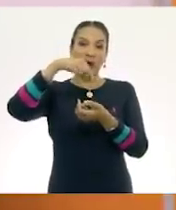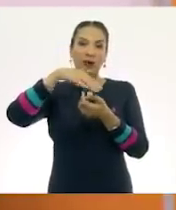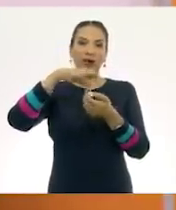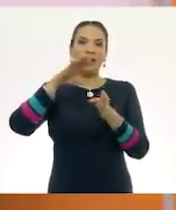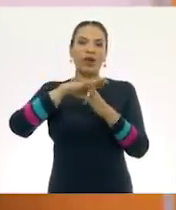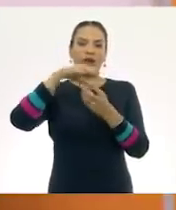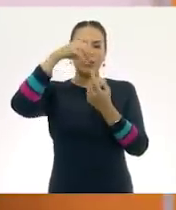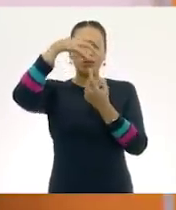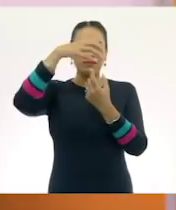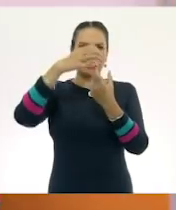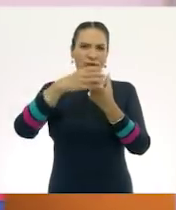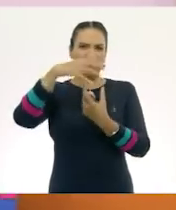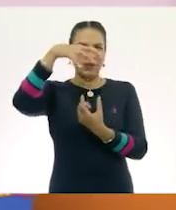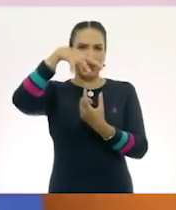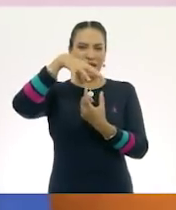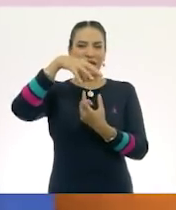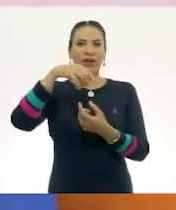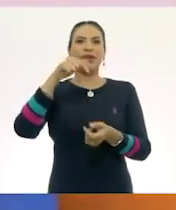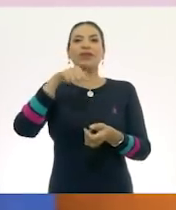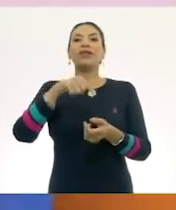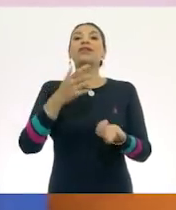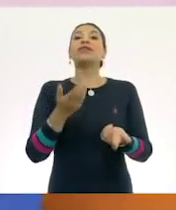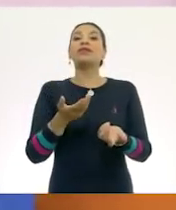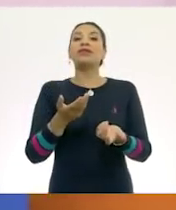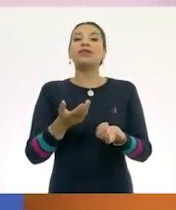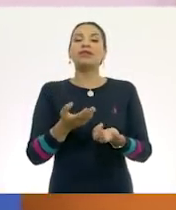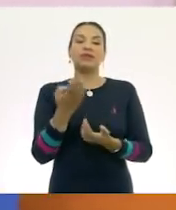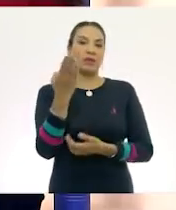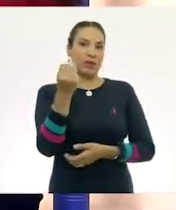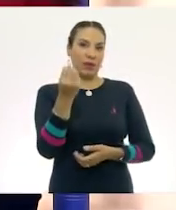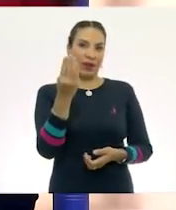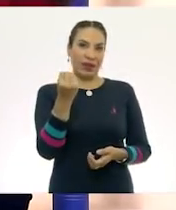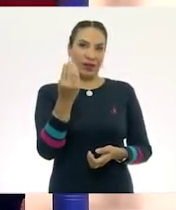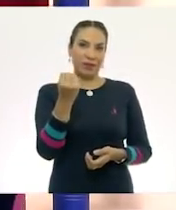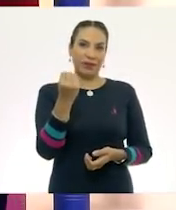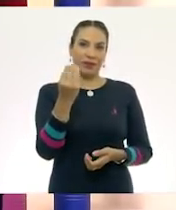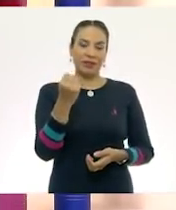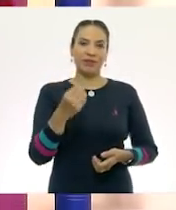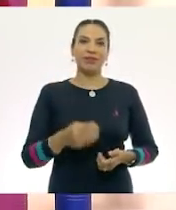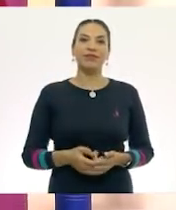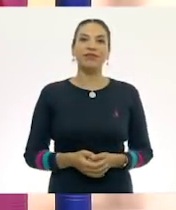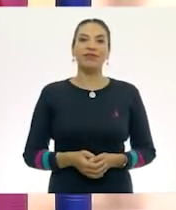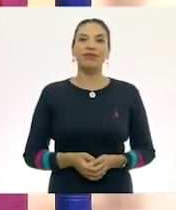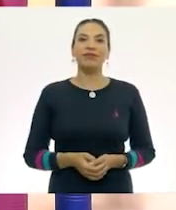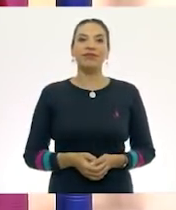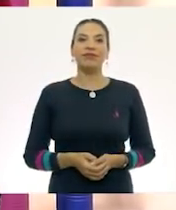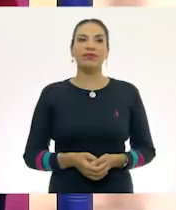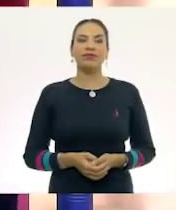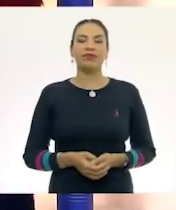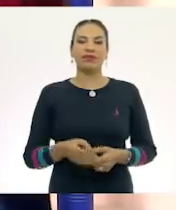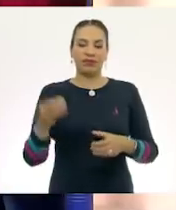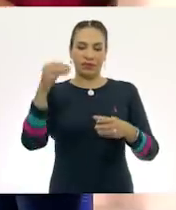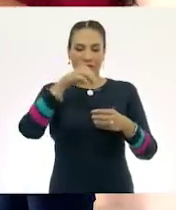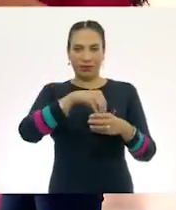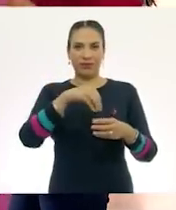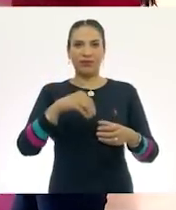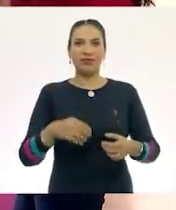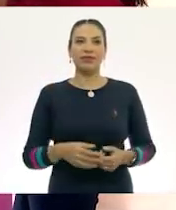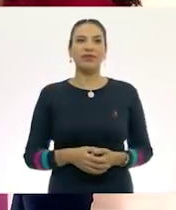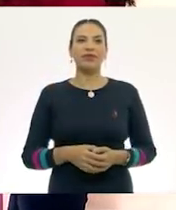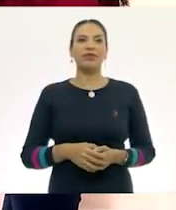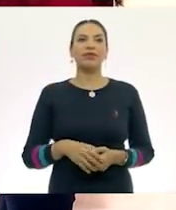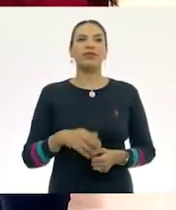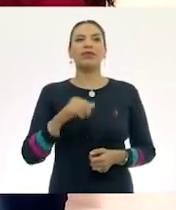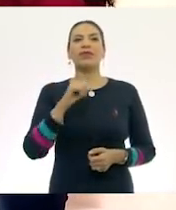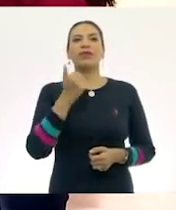de faro. Y con este llevamos... ¡Nueve! ¡Nueve! Lo ponemos por acá. Por